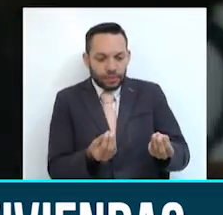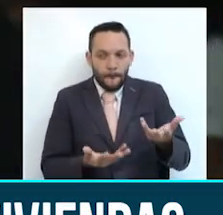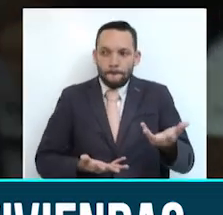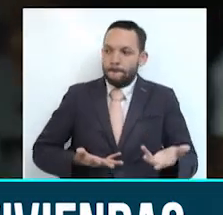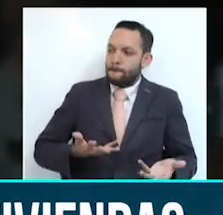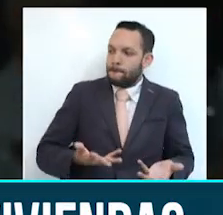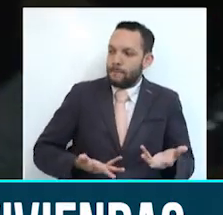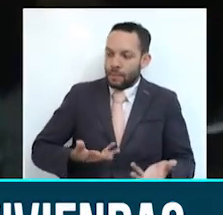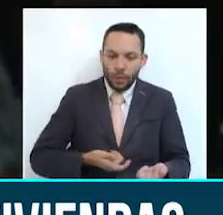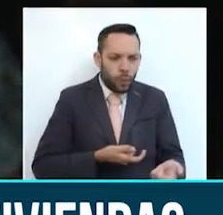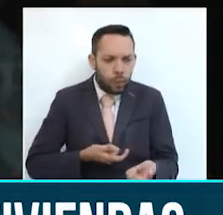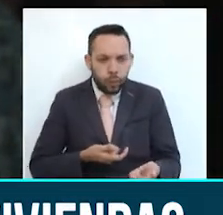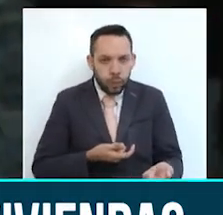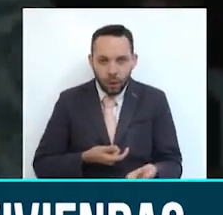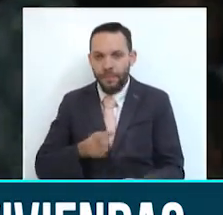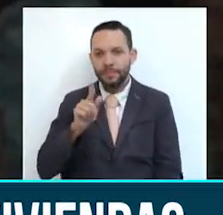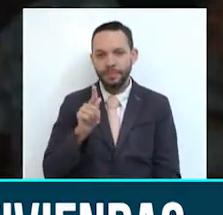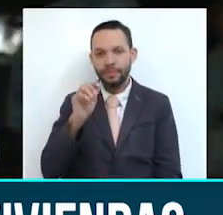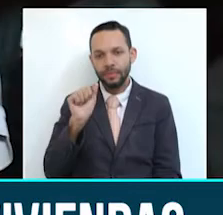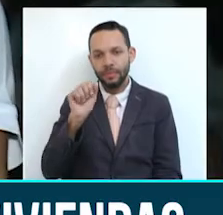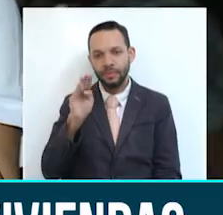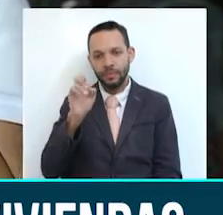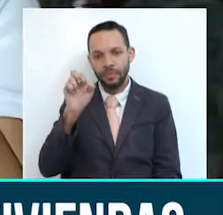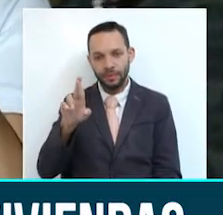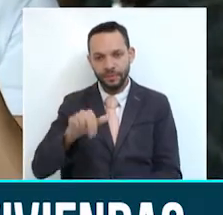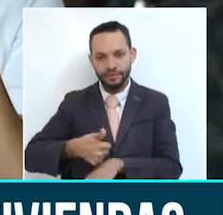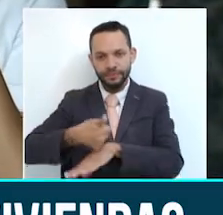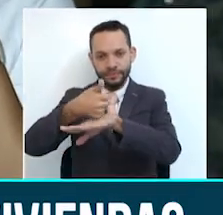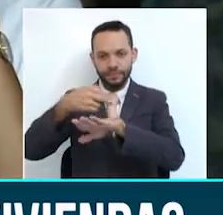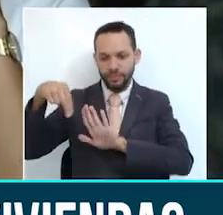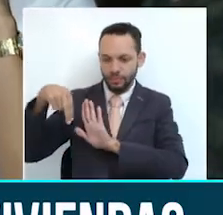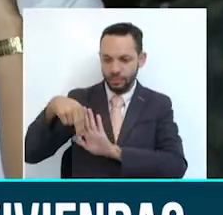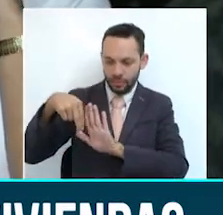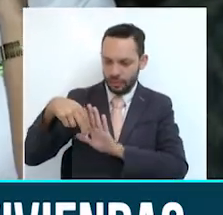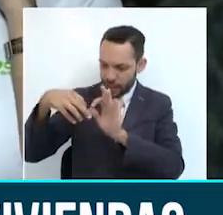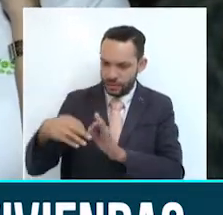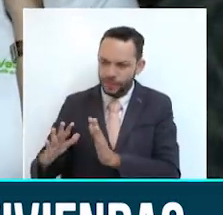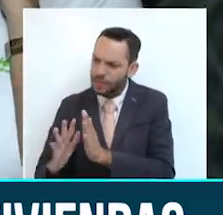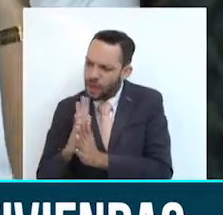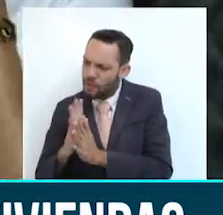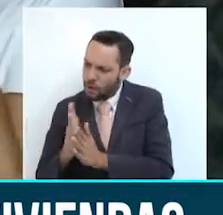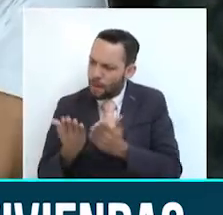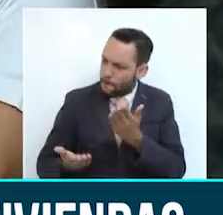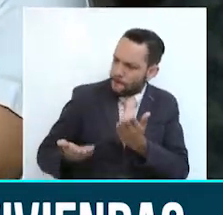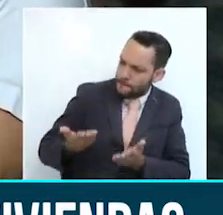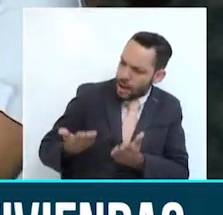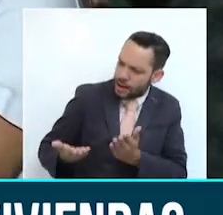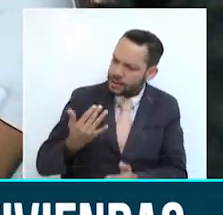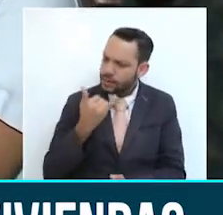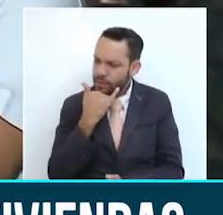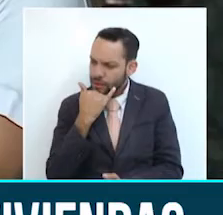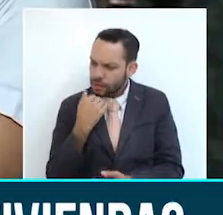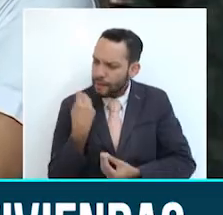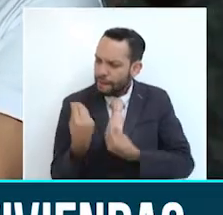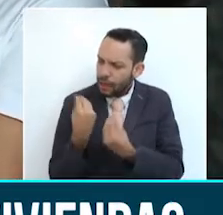socorro. Nos encontramos con Faber Mosquera, director de la unidad departamental de gestión del riesgo que hasta ahora nos entrega el balance. Faber, muy buenas noches.